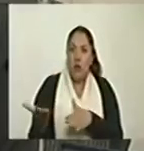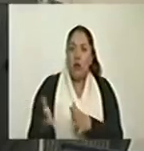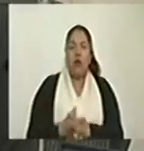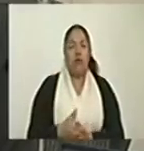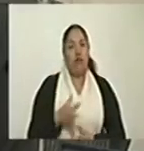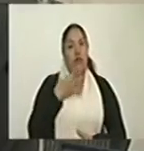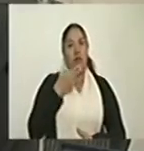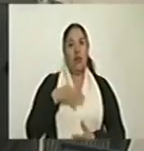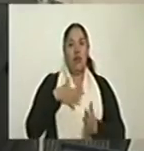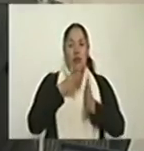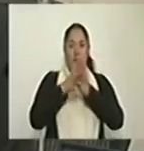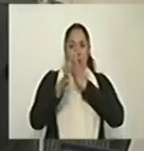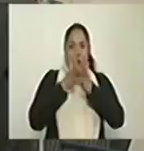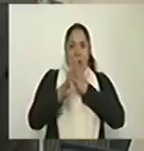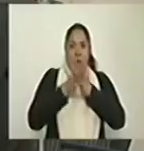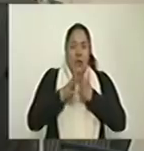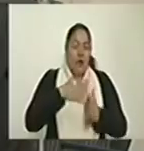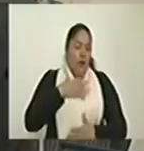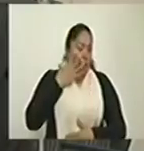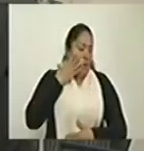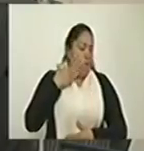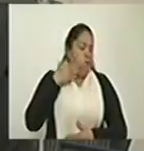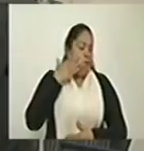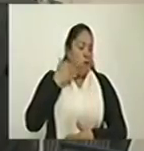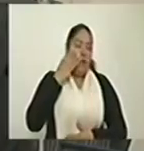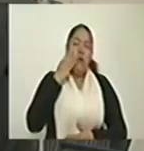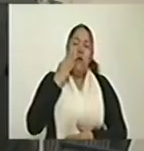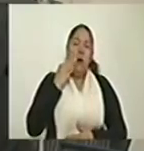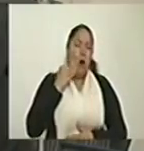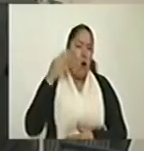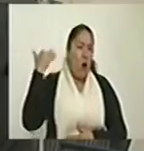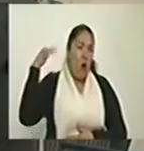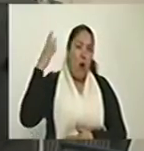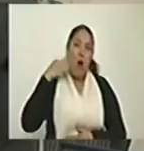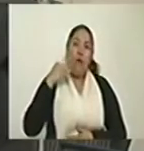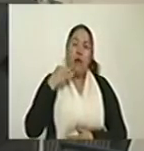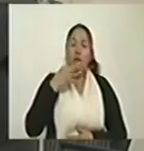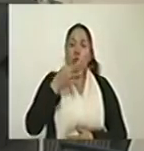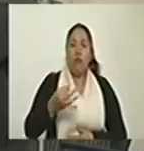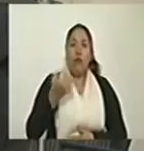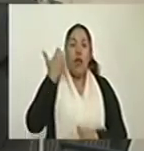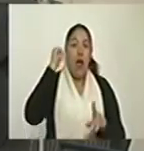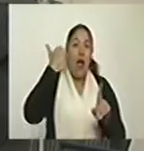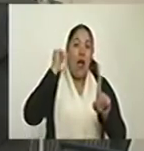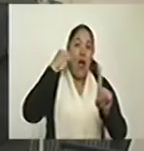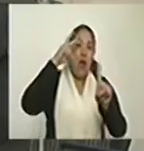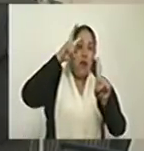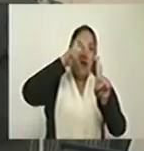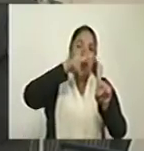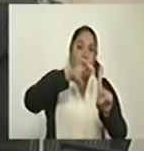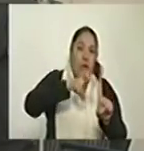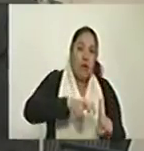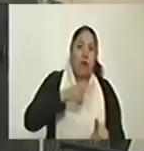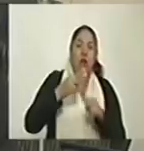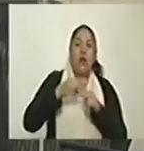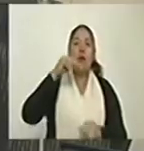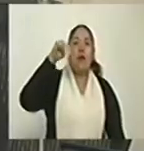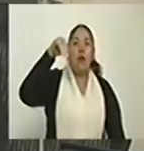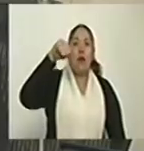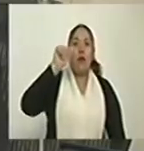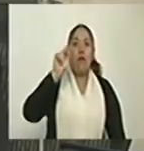experiencia de mi vida muy joven cuando tuve una mentora que era una antropóloga que yo quise mucho que se llamaba Marfa Conbariza.